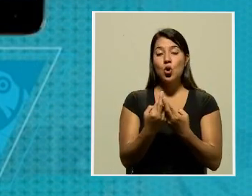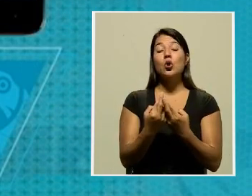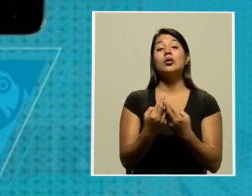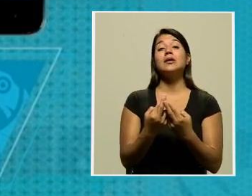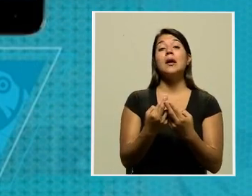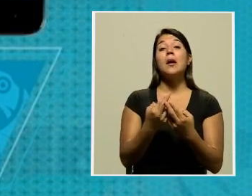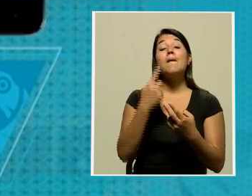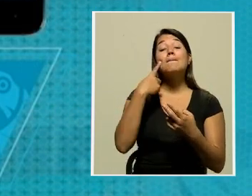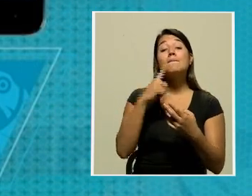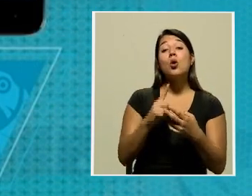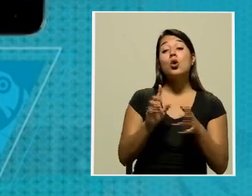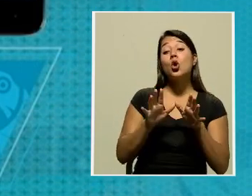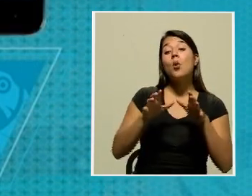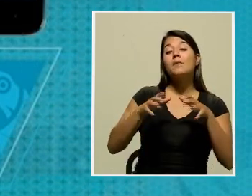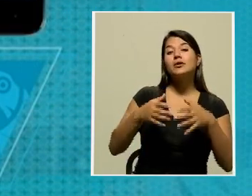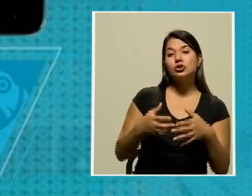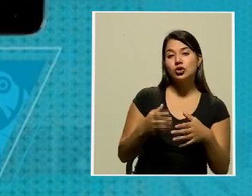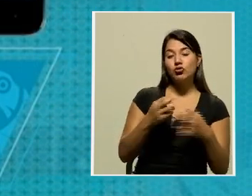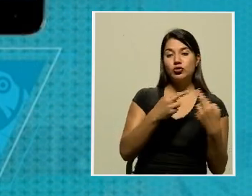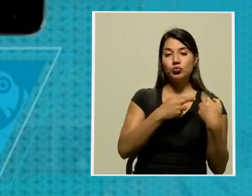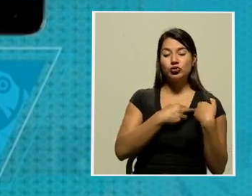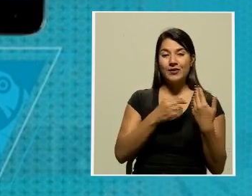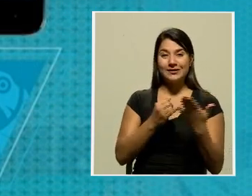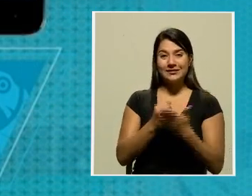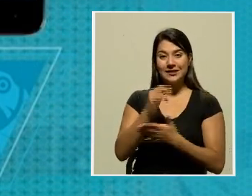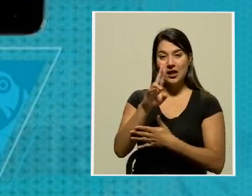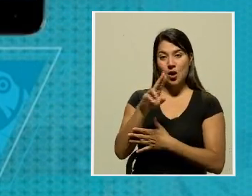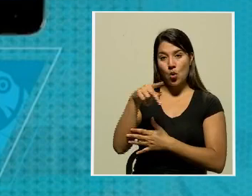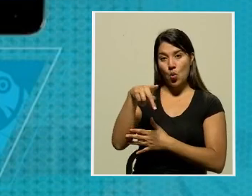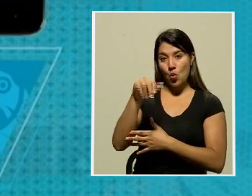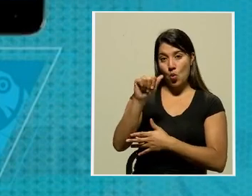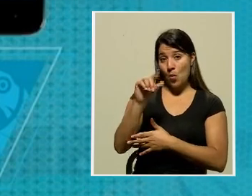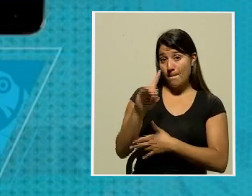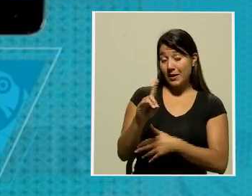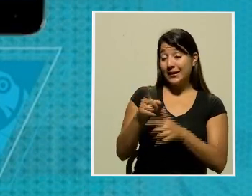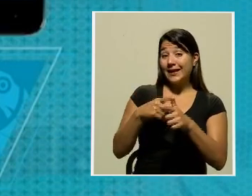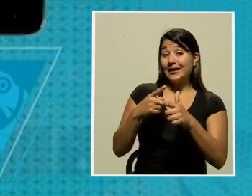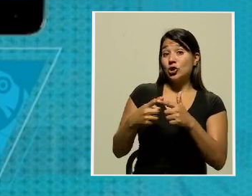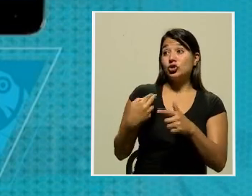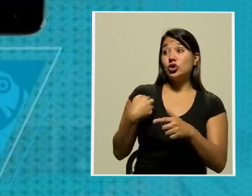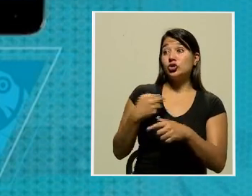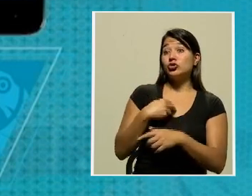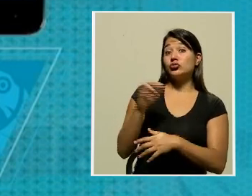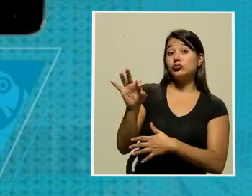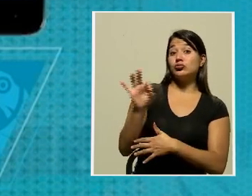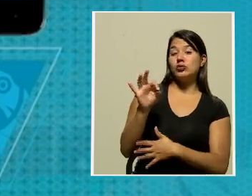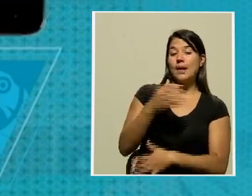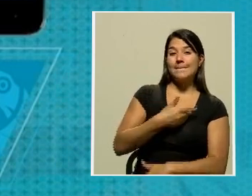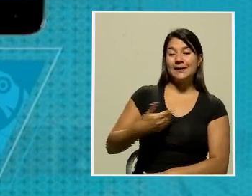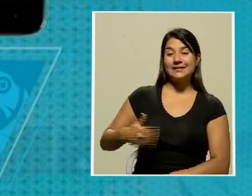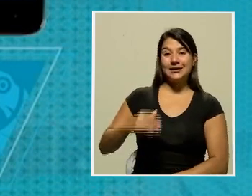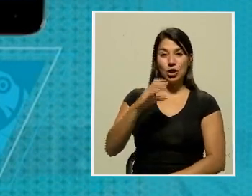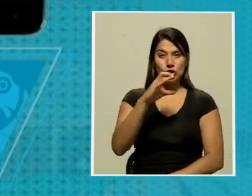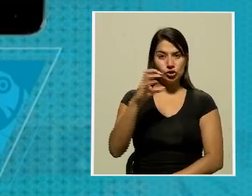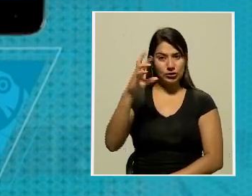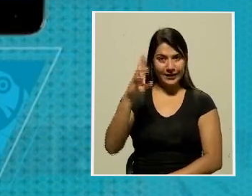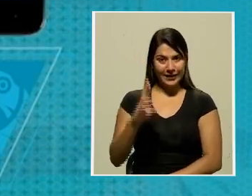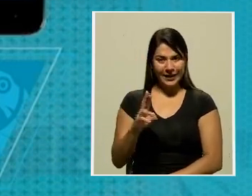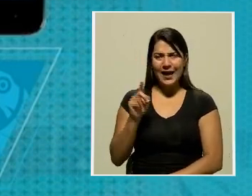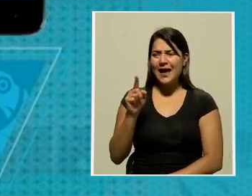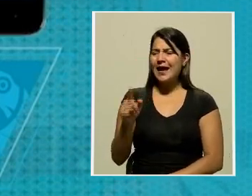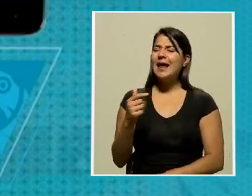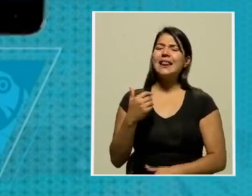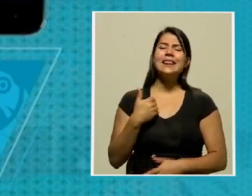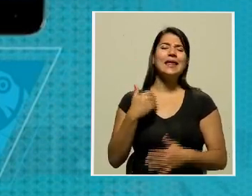mismas reglas de la UPA. Y donde el señor presidente de la República tendrá todo el espacio y